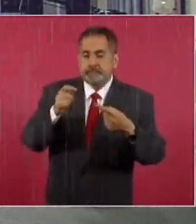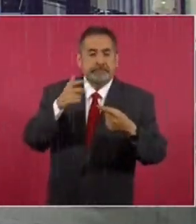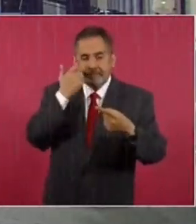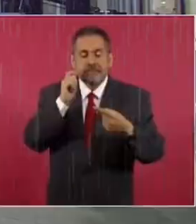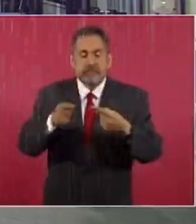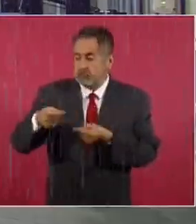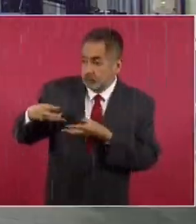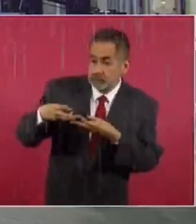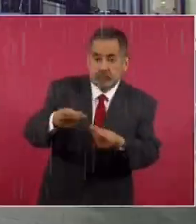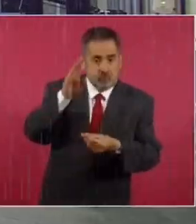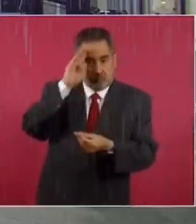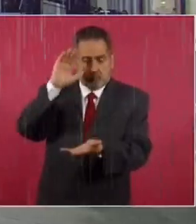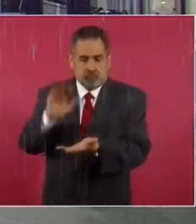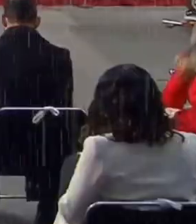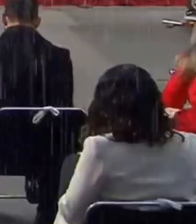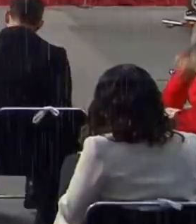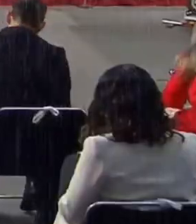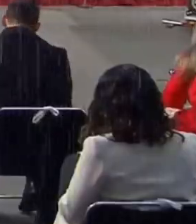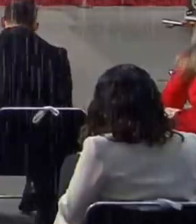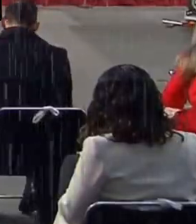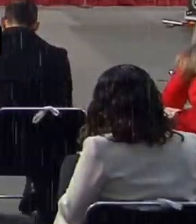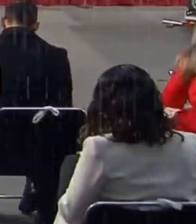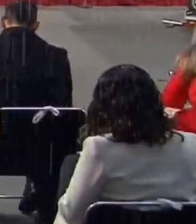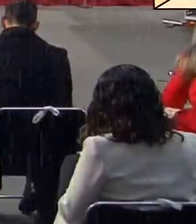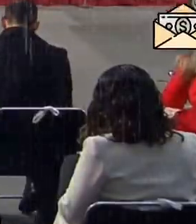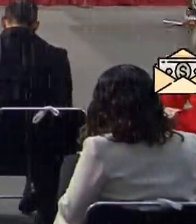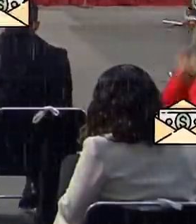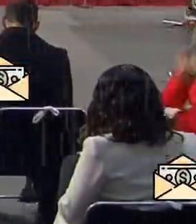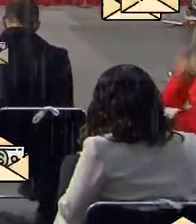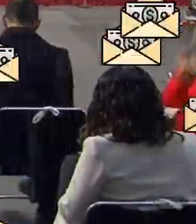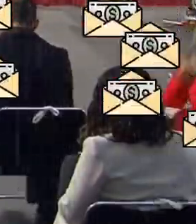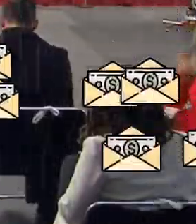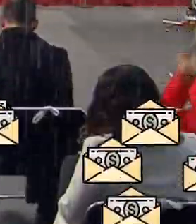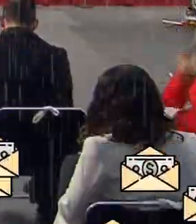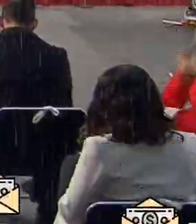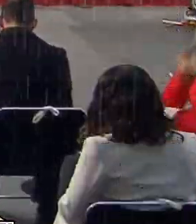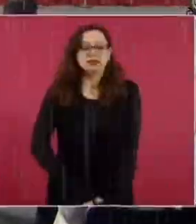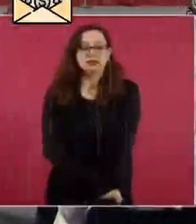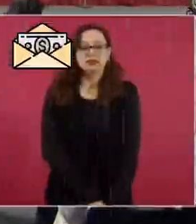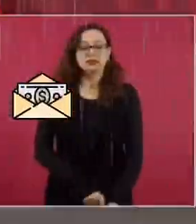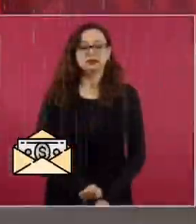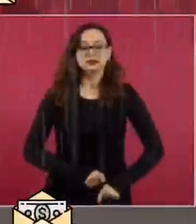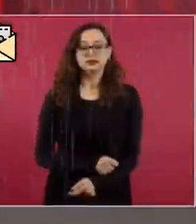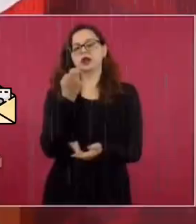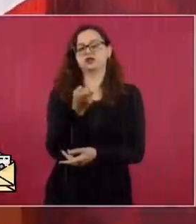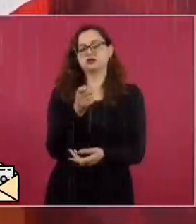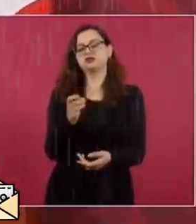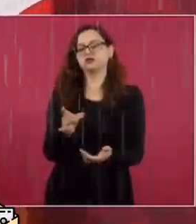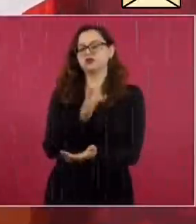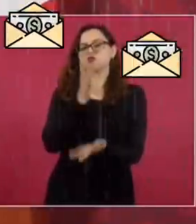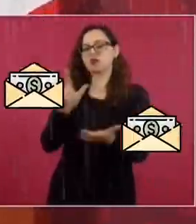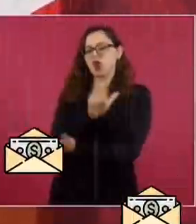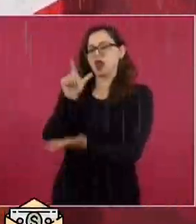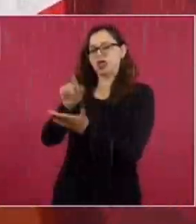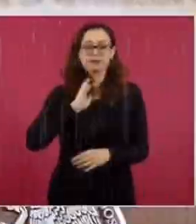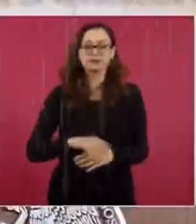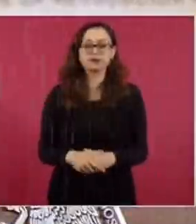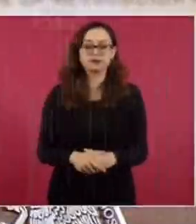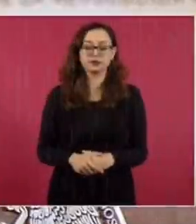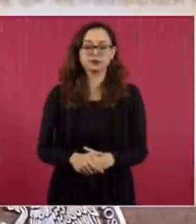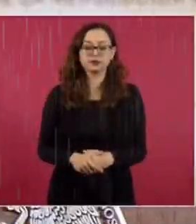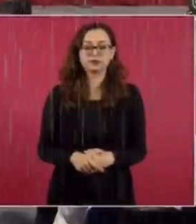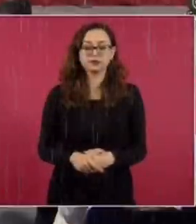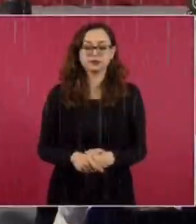el gasto en el INE. Otro que nos importa mucho es evitar la compra del voto sin la reforma a la Constitución.